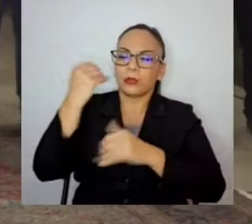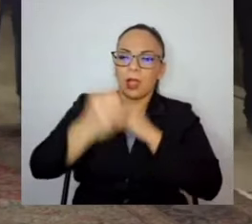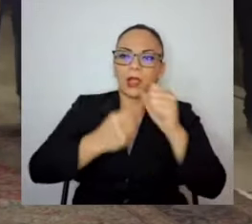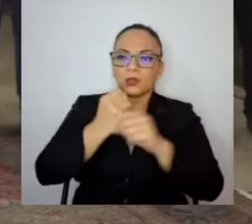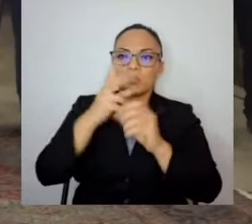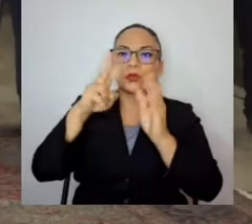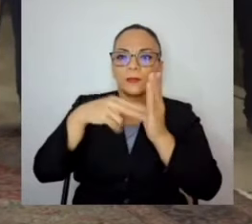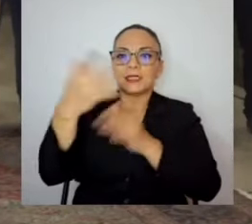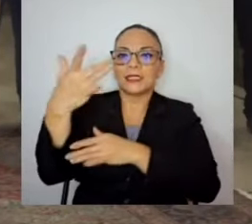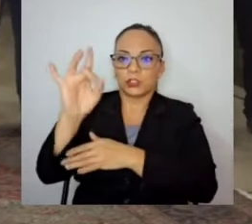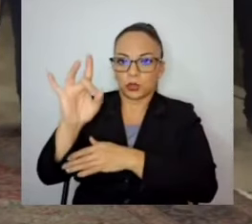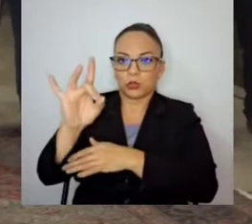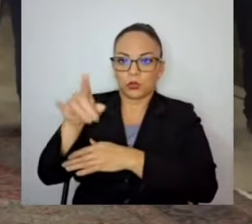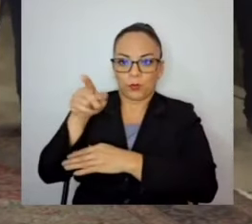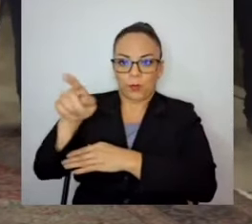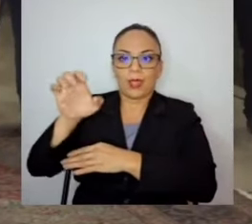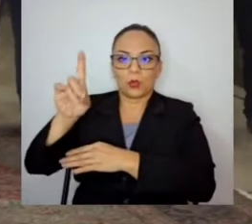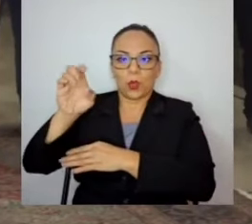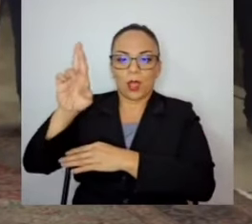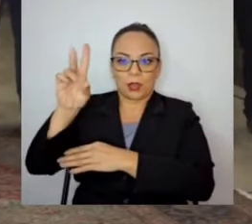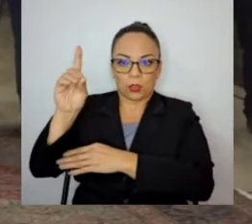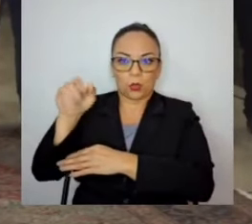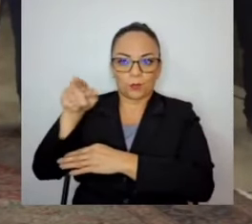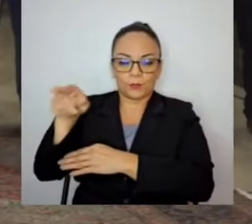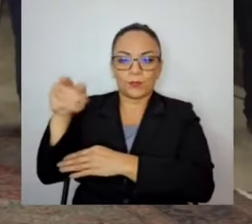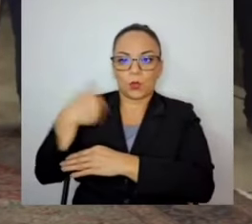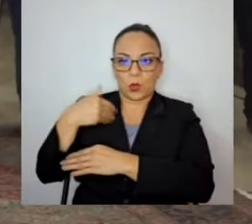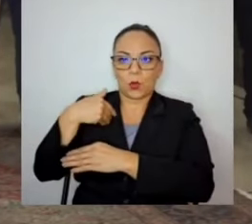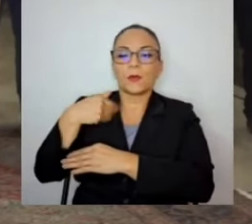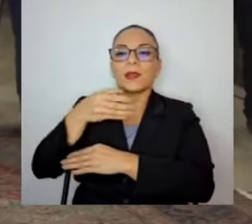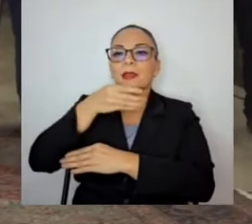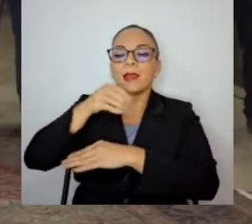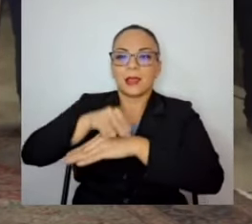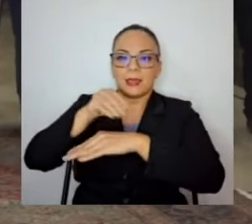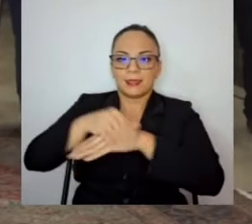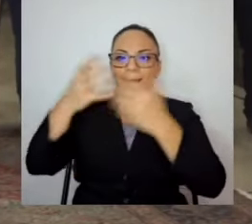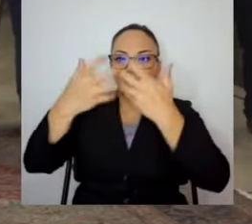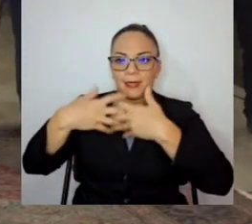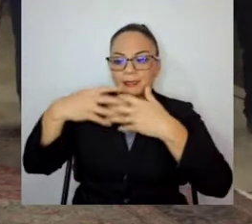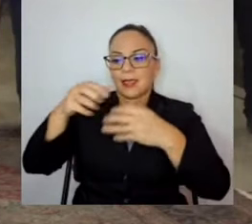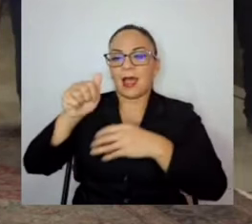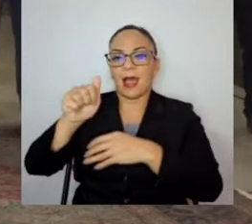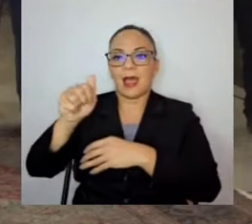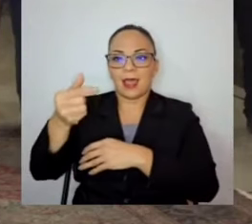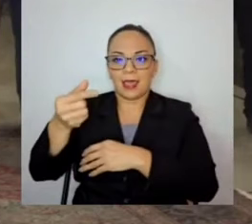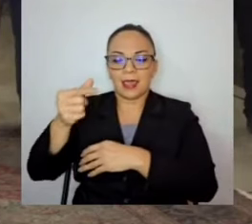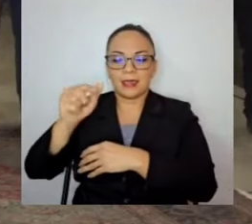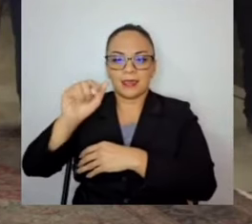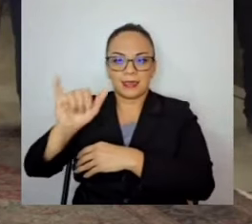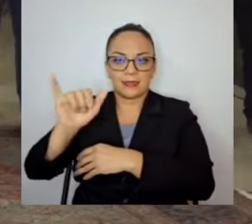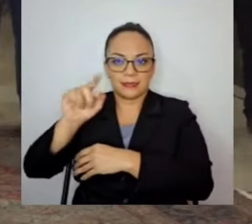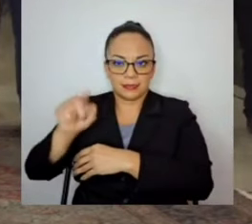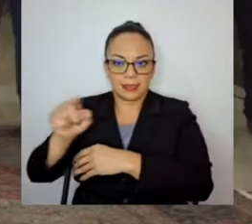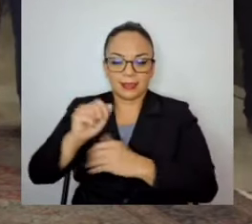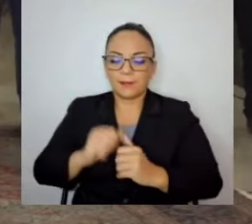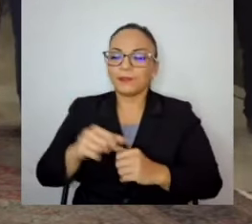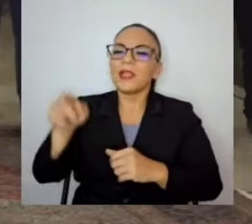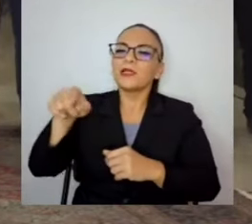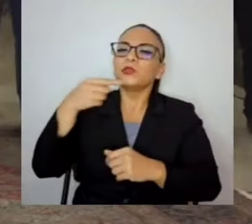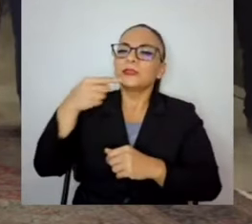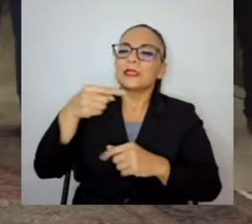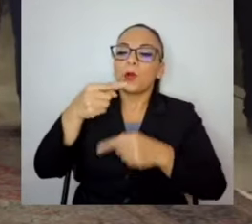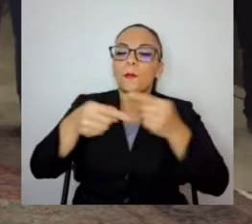Eduardo, que es el asesor de la GIZ, y dijeron vamos a ayudarle a las